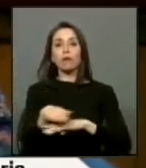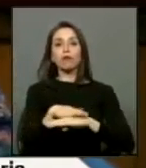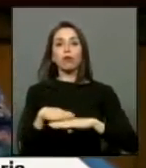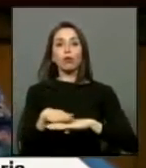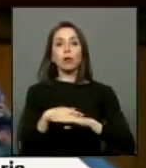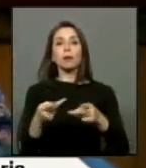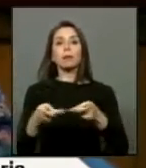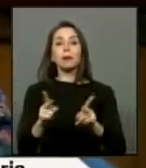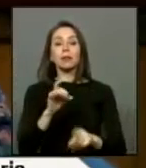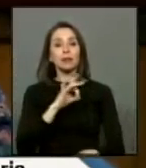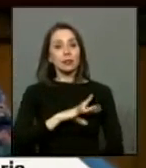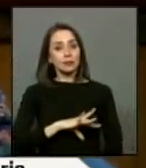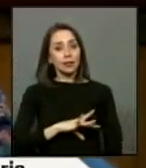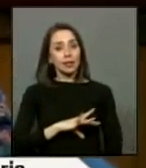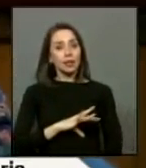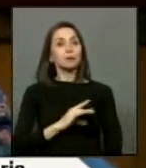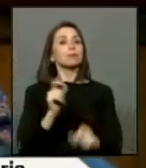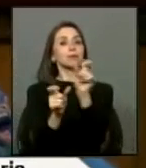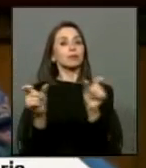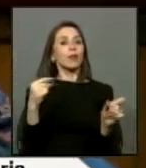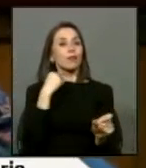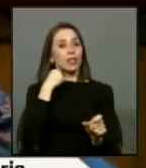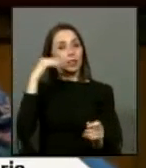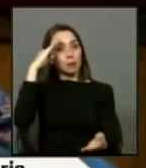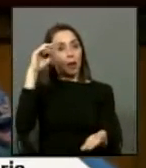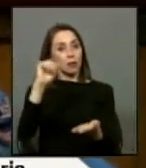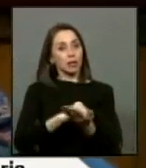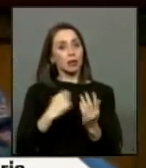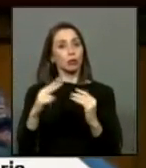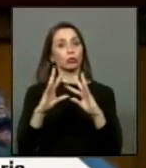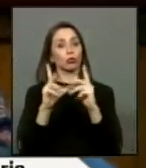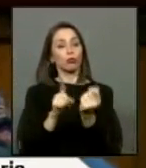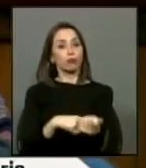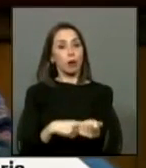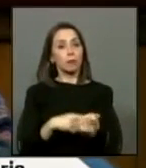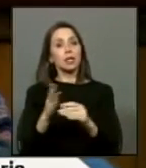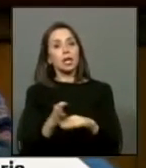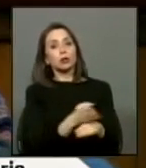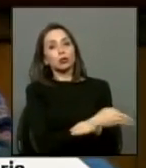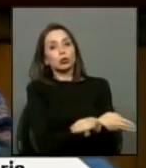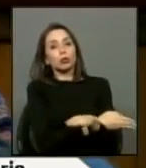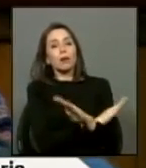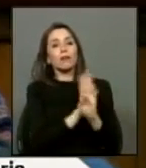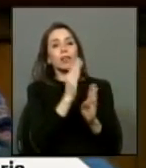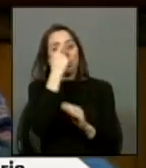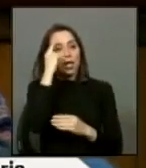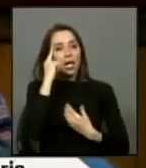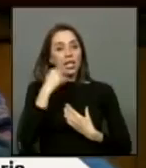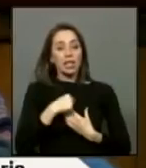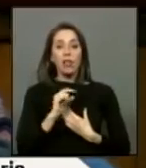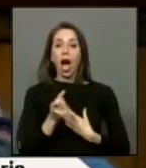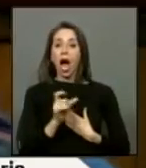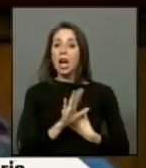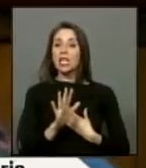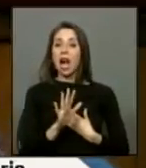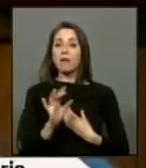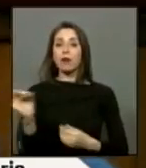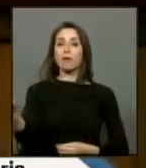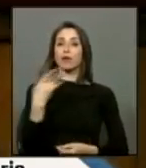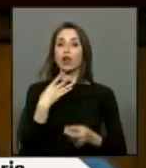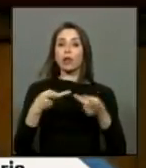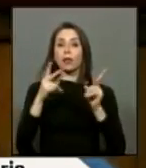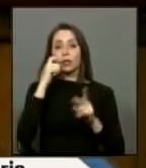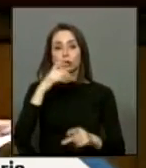que permitirán a Chile y en especial a las víctimas de la dictadura y sus familiares superar las heridas provocadas por las graves violaciones a los derechos humanos